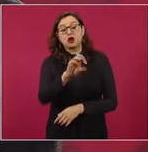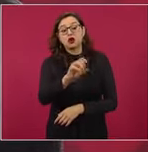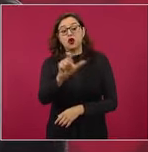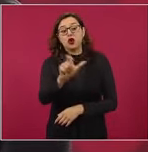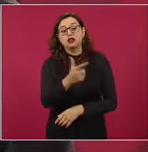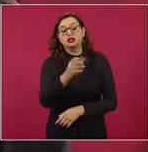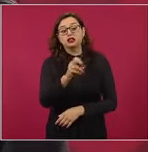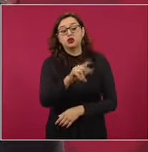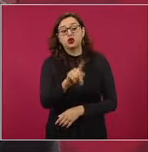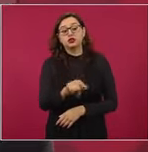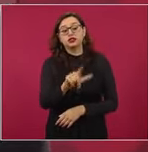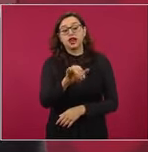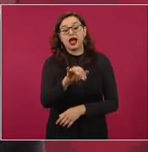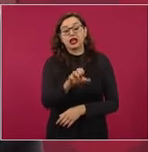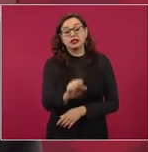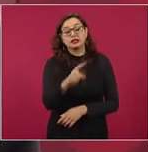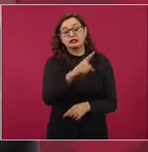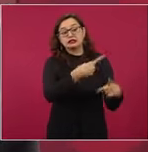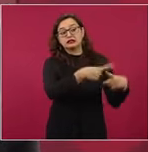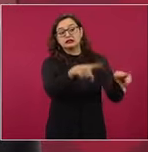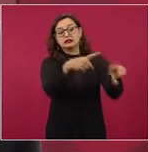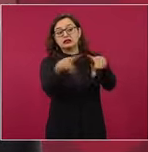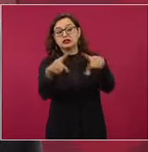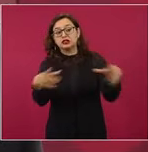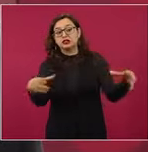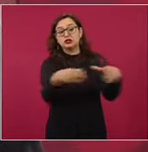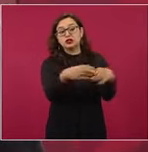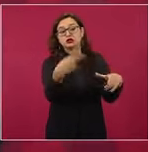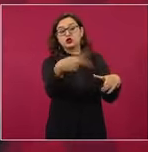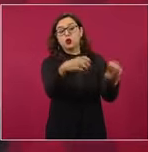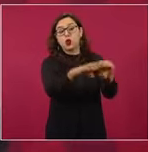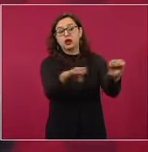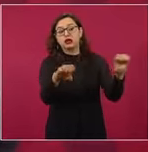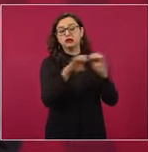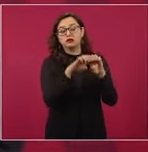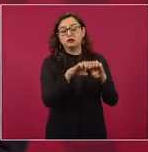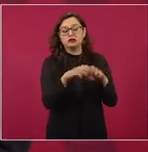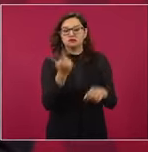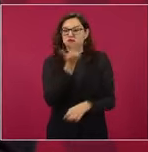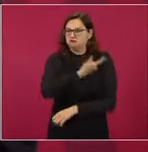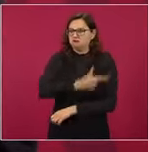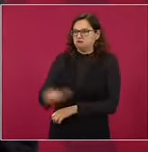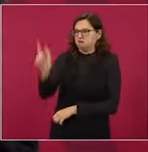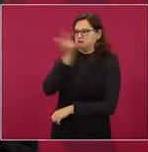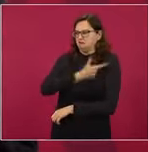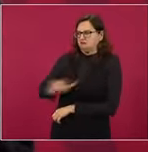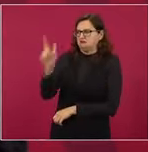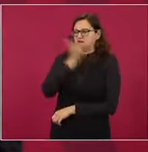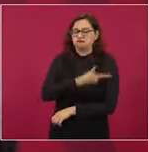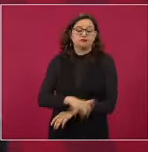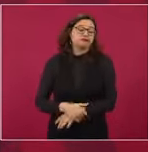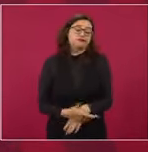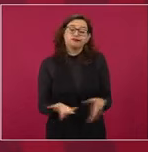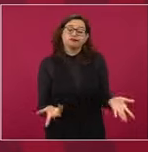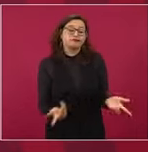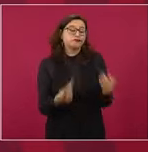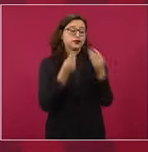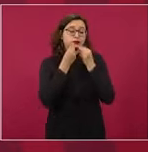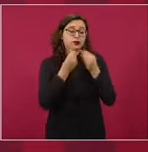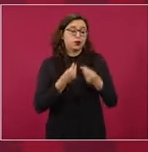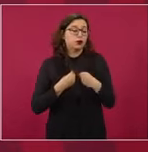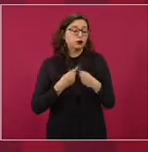y a los que se sentían dueños de México y a la prensa vendida o alquilada